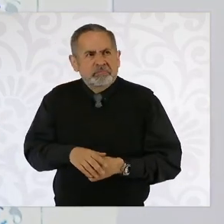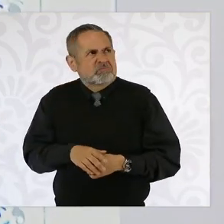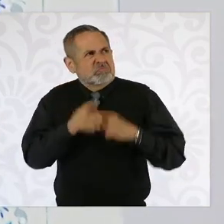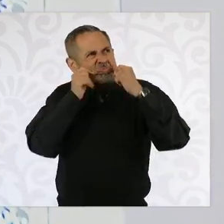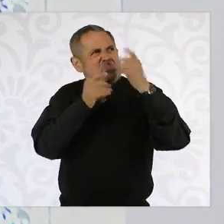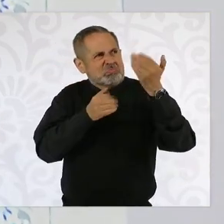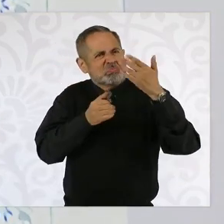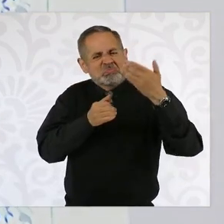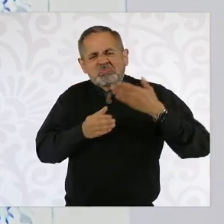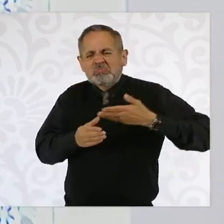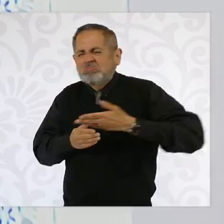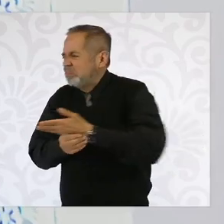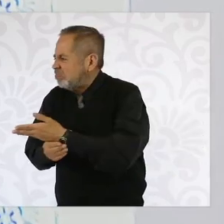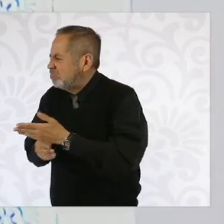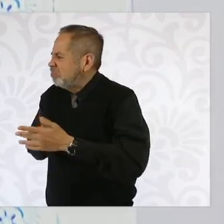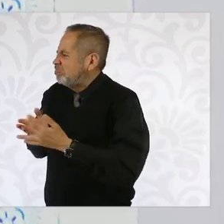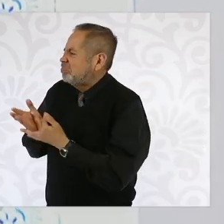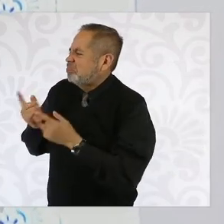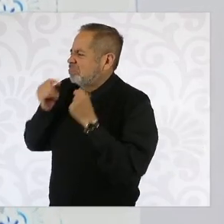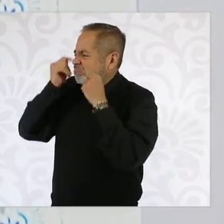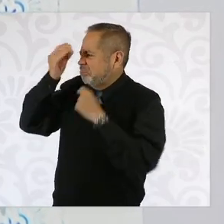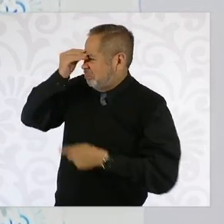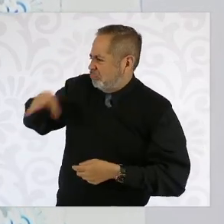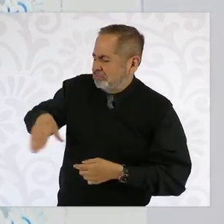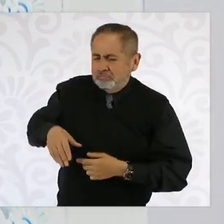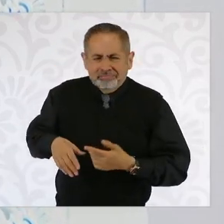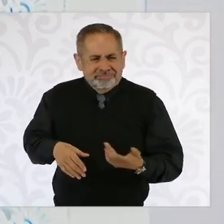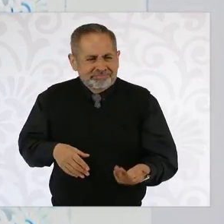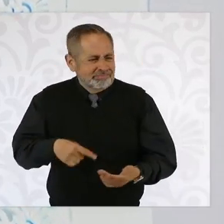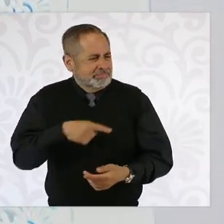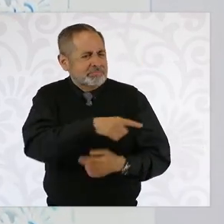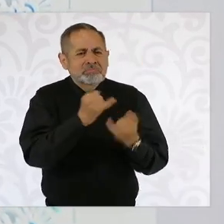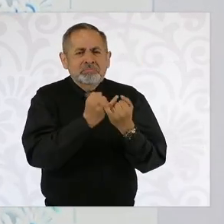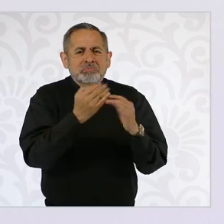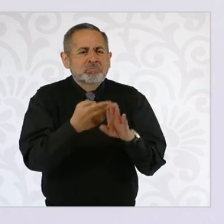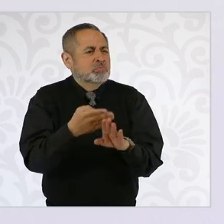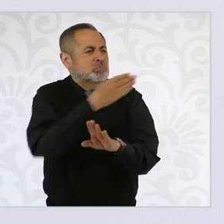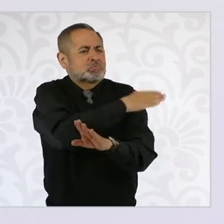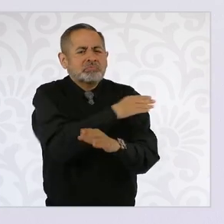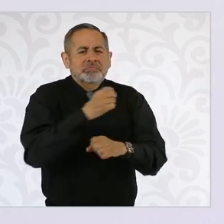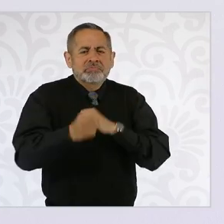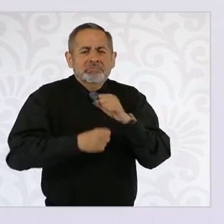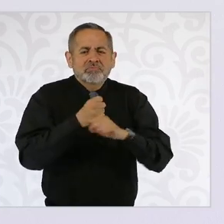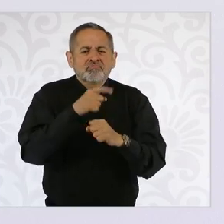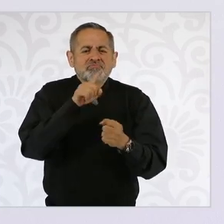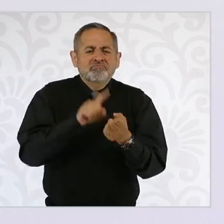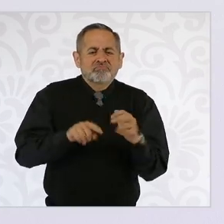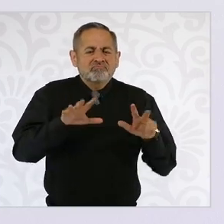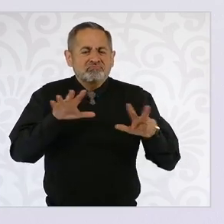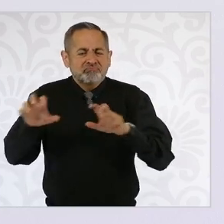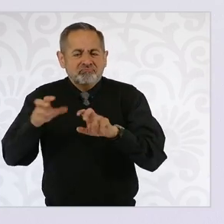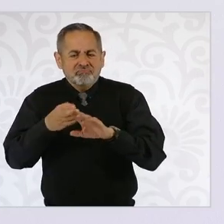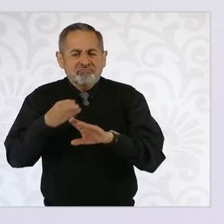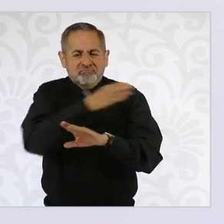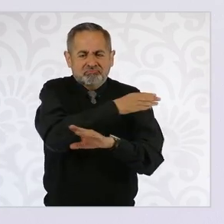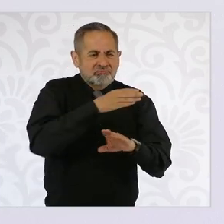Son como los conservadores del siglo XIX que fueron a llamar a